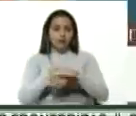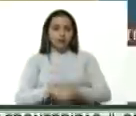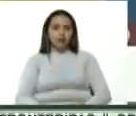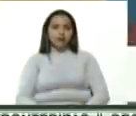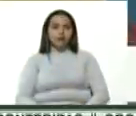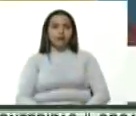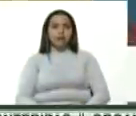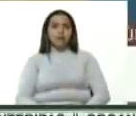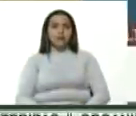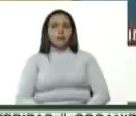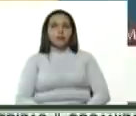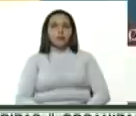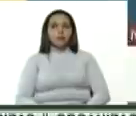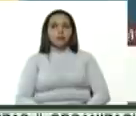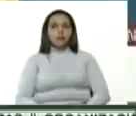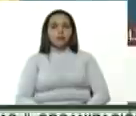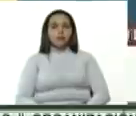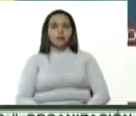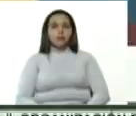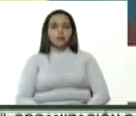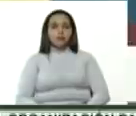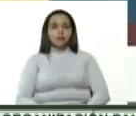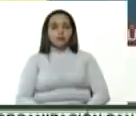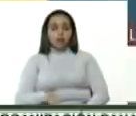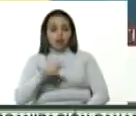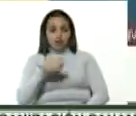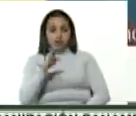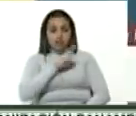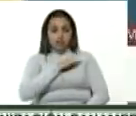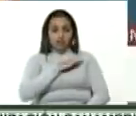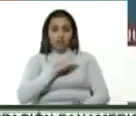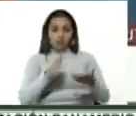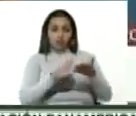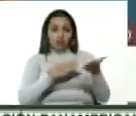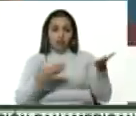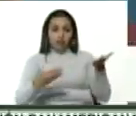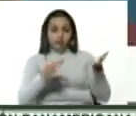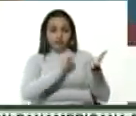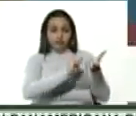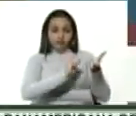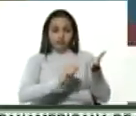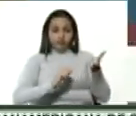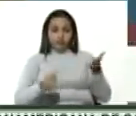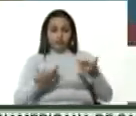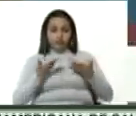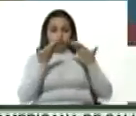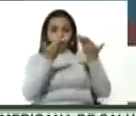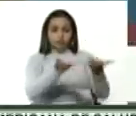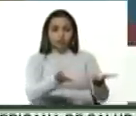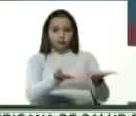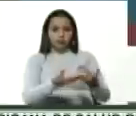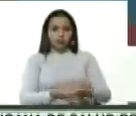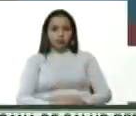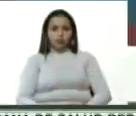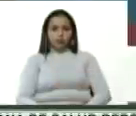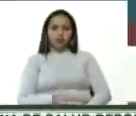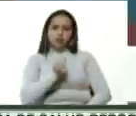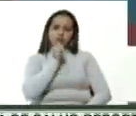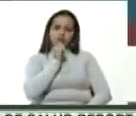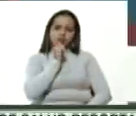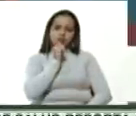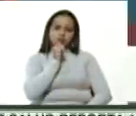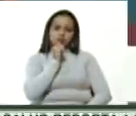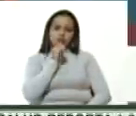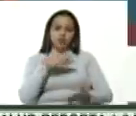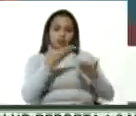aquí tenemos la carta dirigida por el